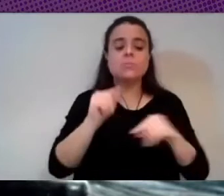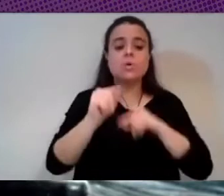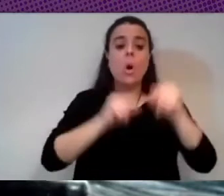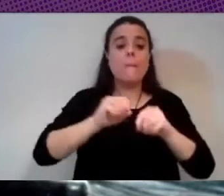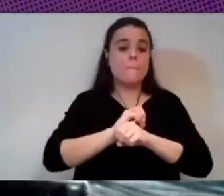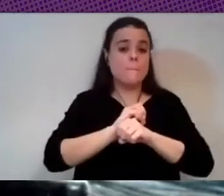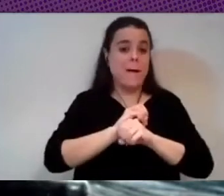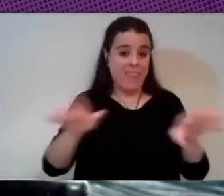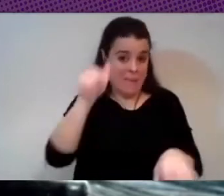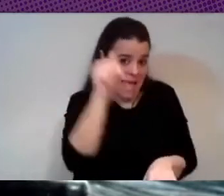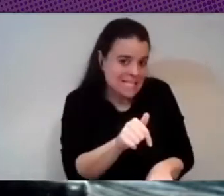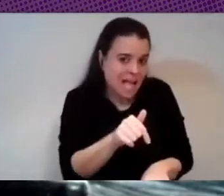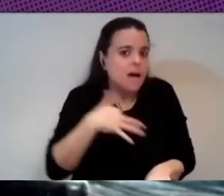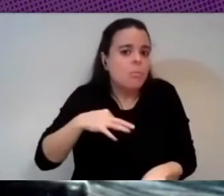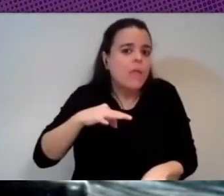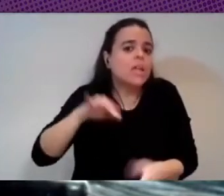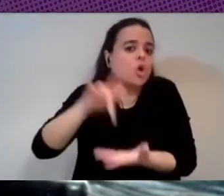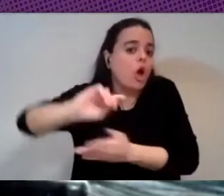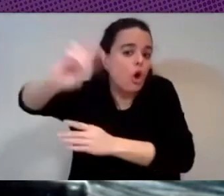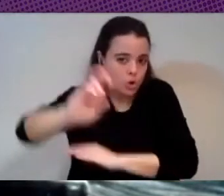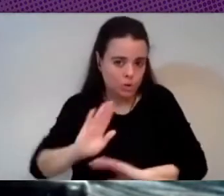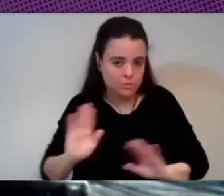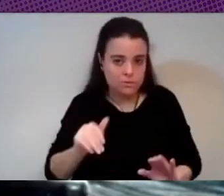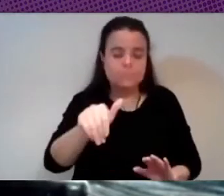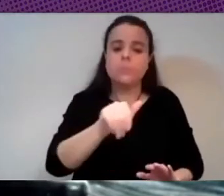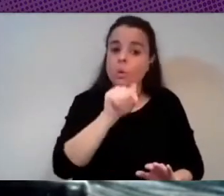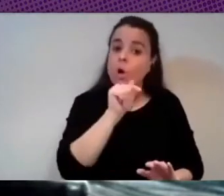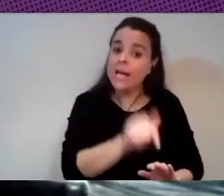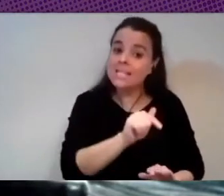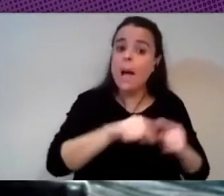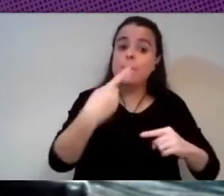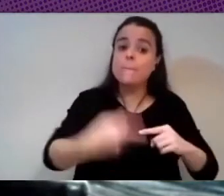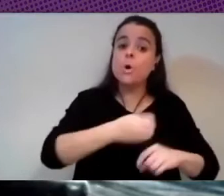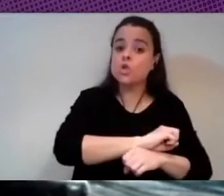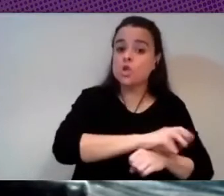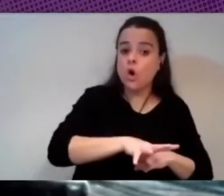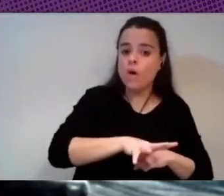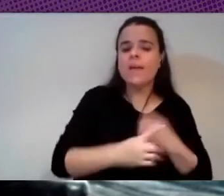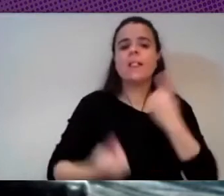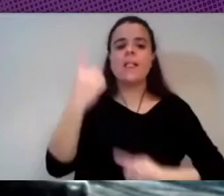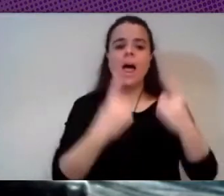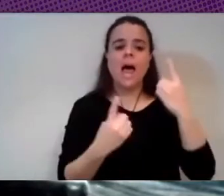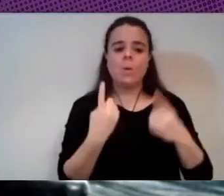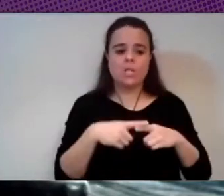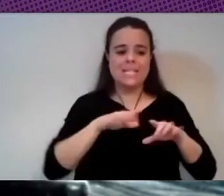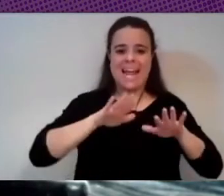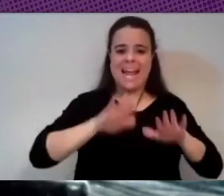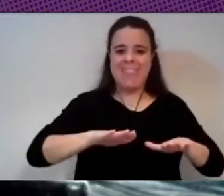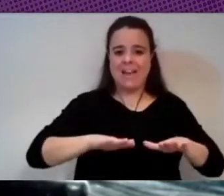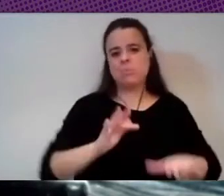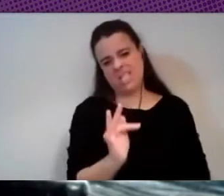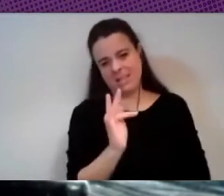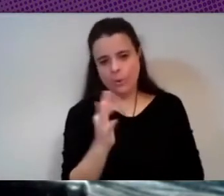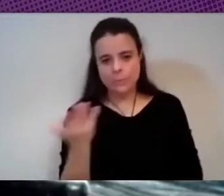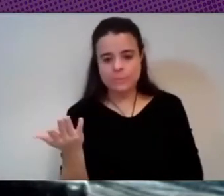claramente post post COVID veré algunas cosas se quedarán para bien o sea es obvio